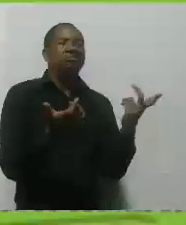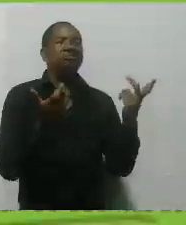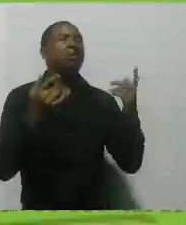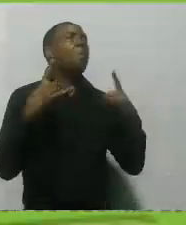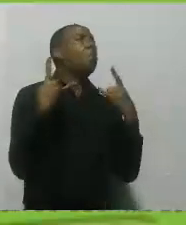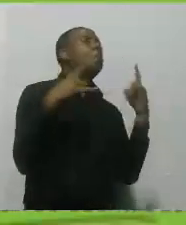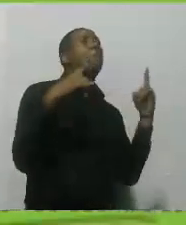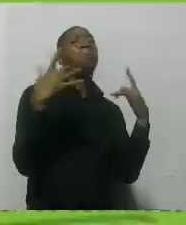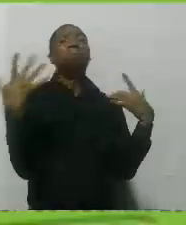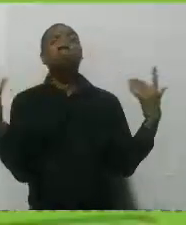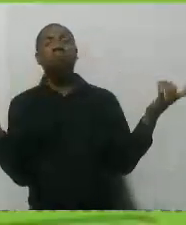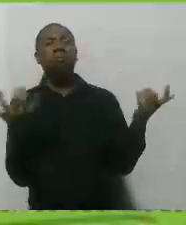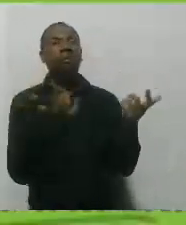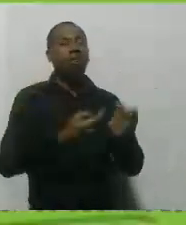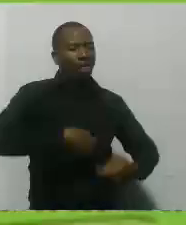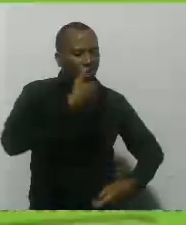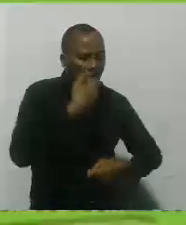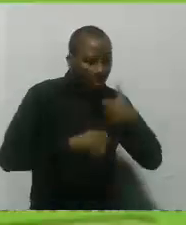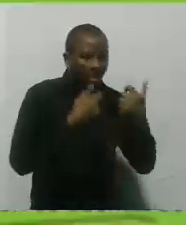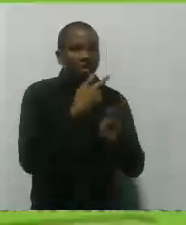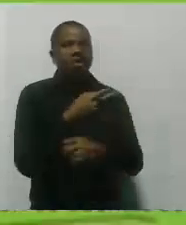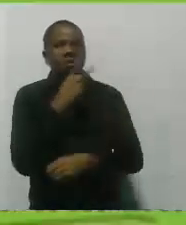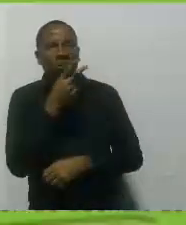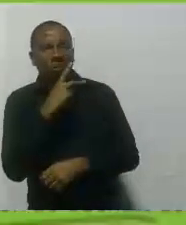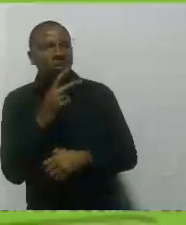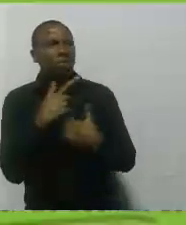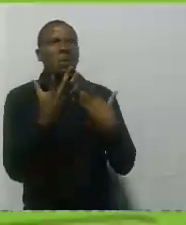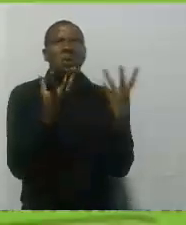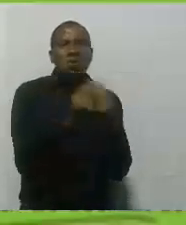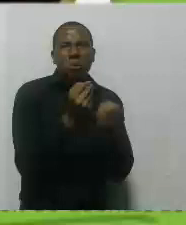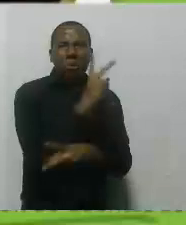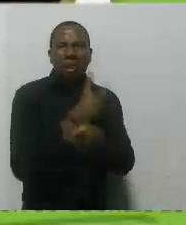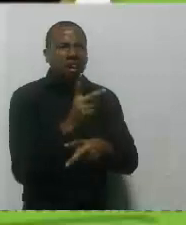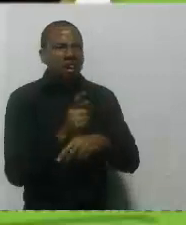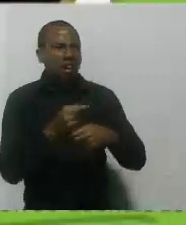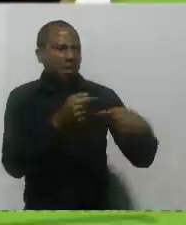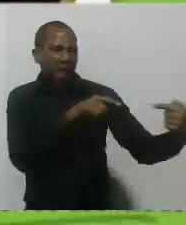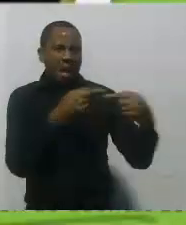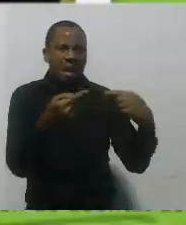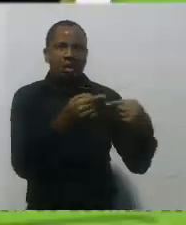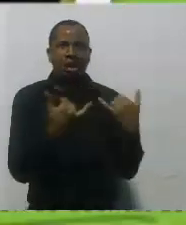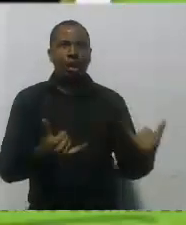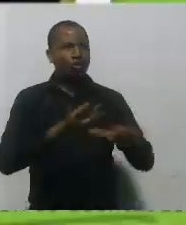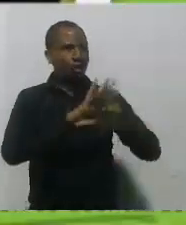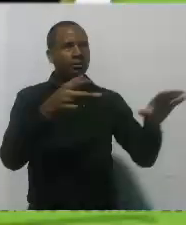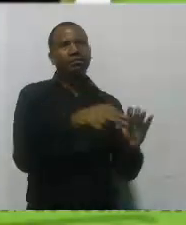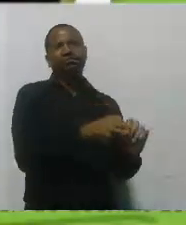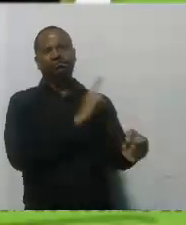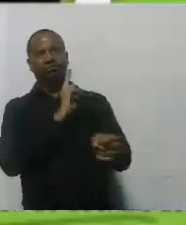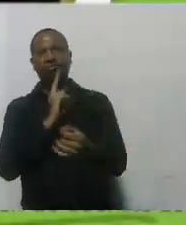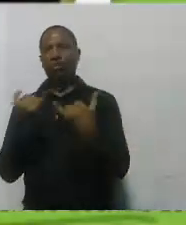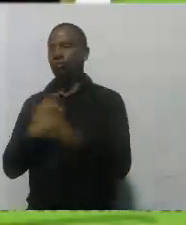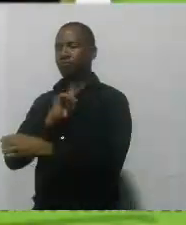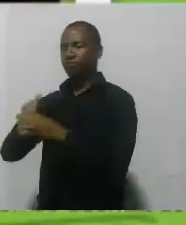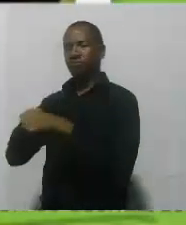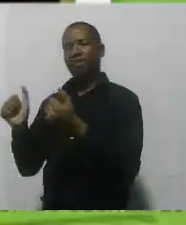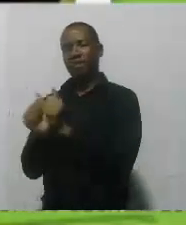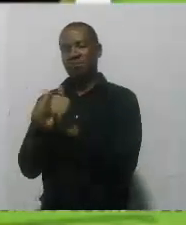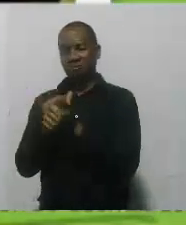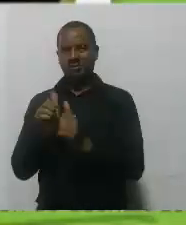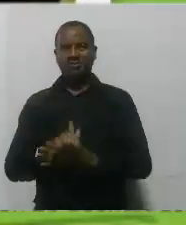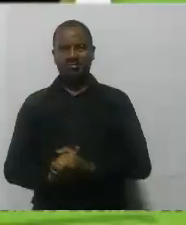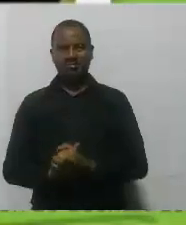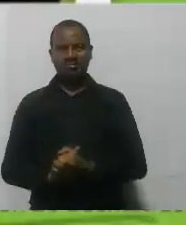llevando paz al territorio a través del deporte. Y el segundo proyecto muy importante que lo